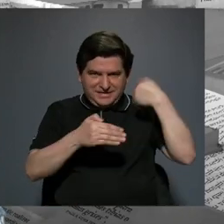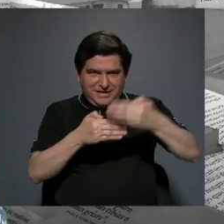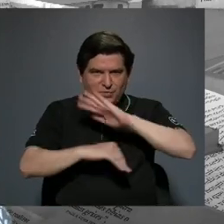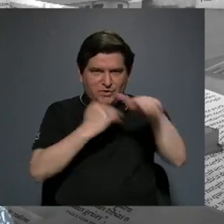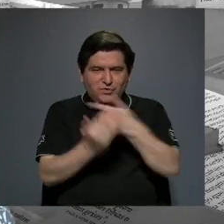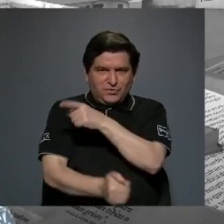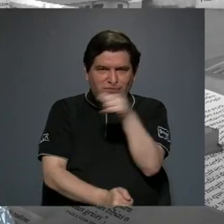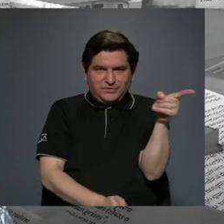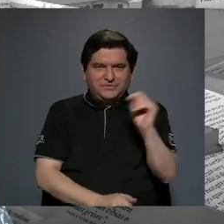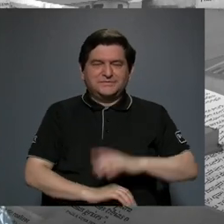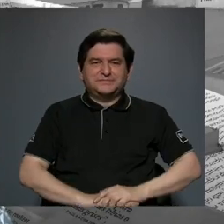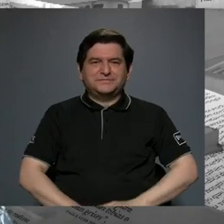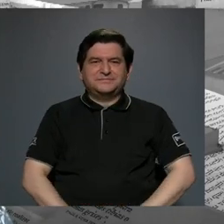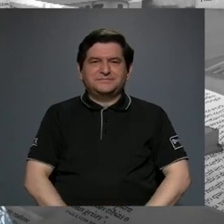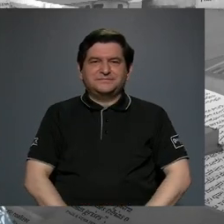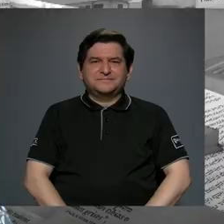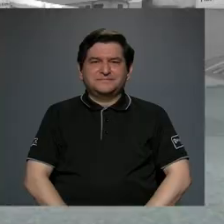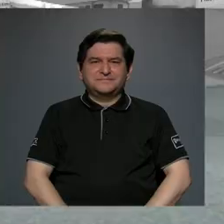con ustedes.